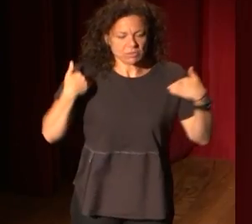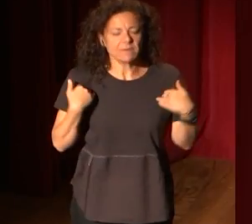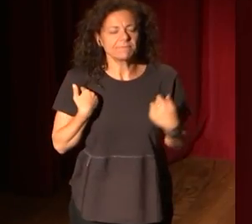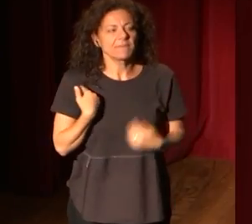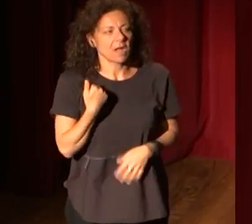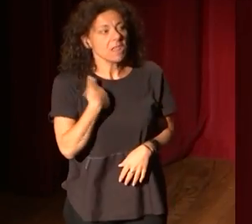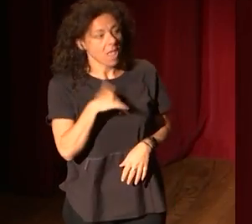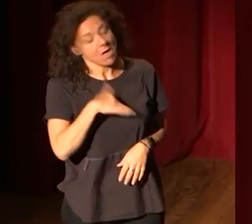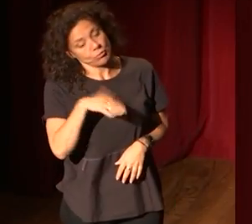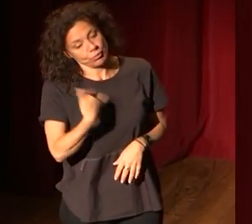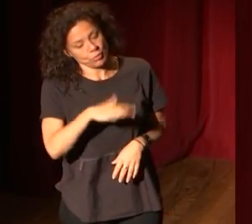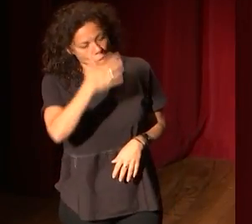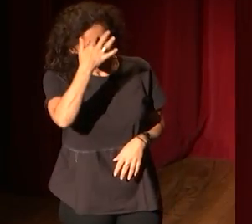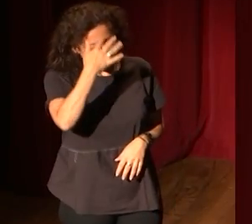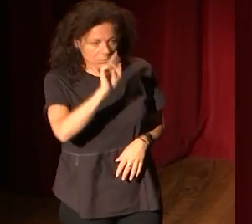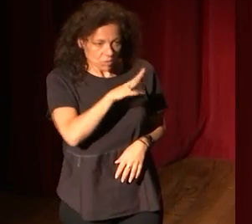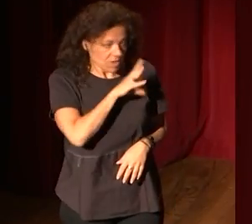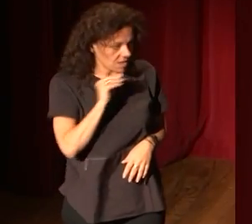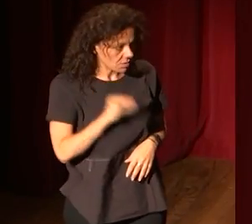ya, ya, pues, pues no entiendo.